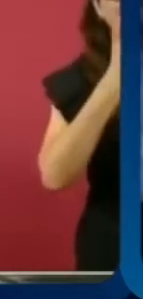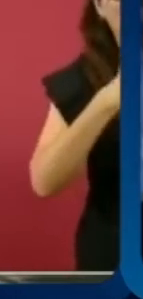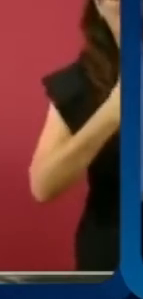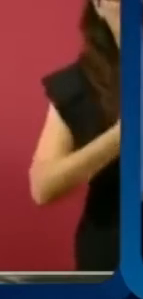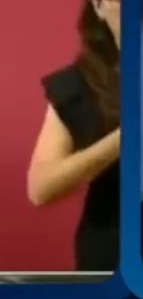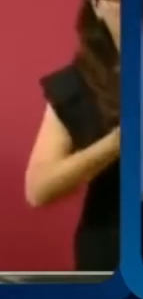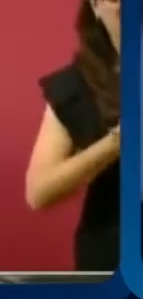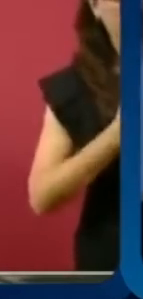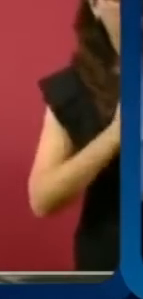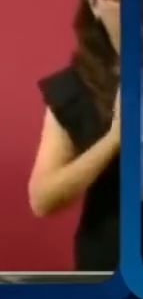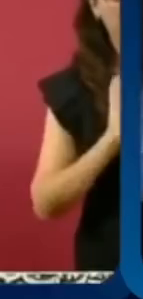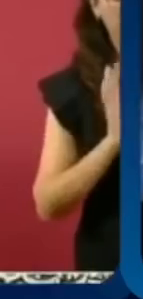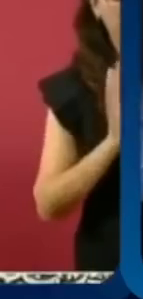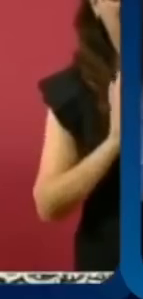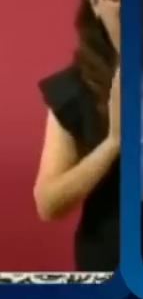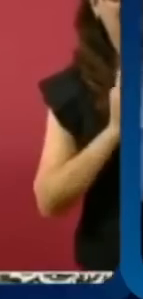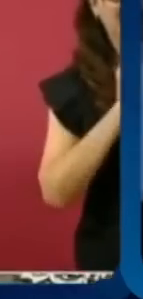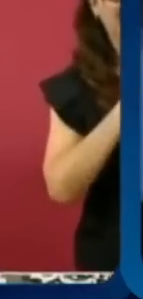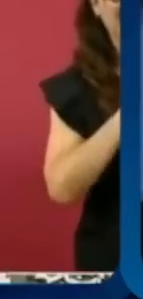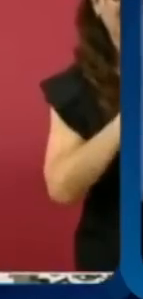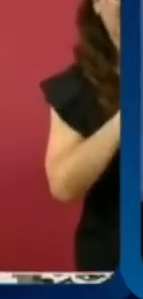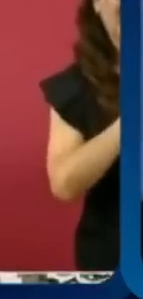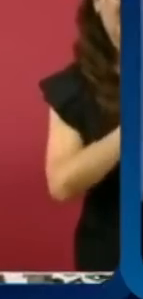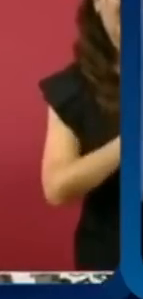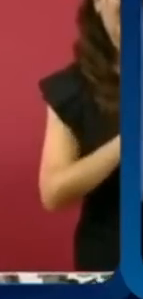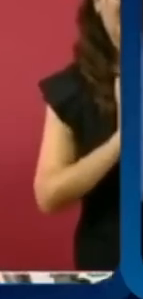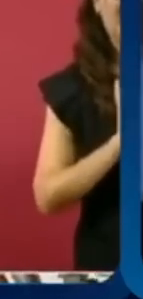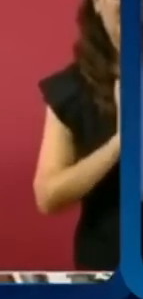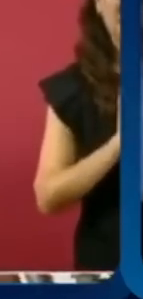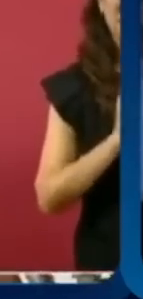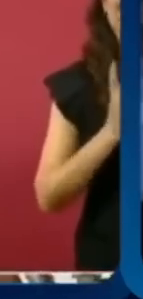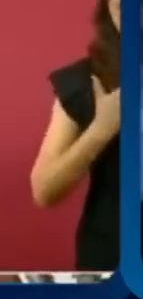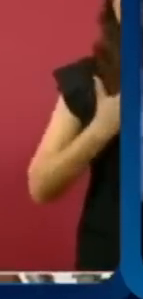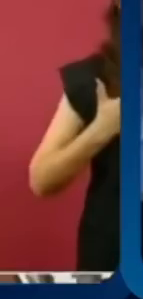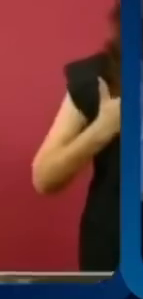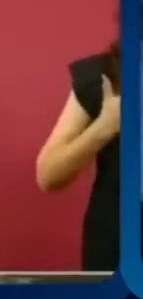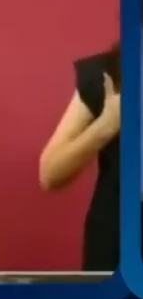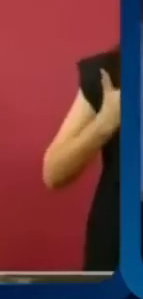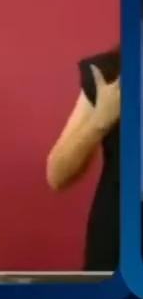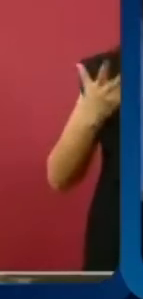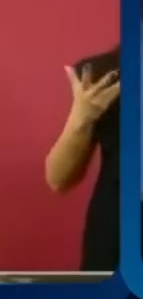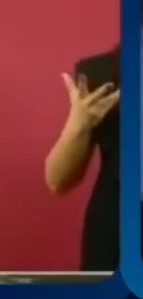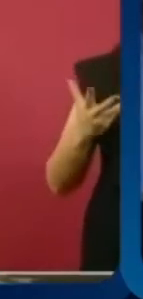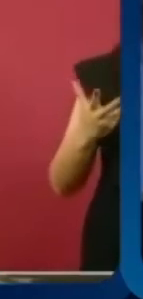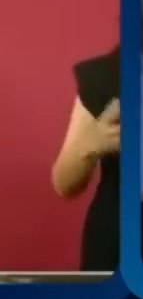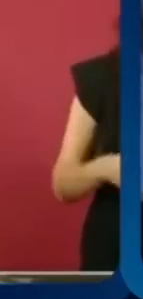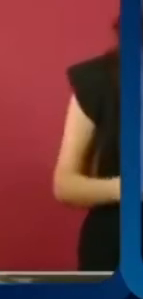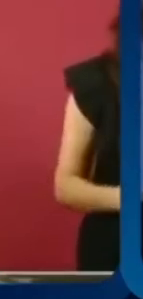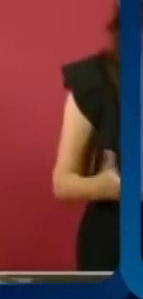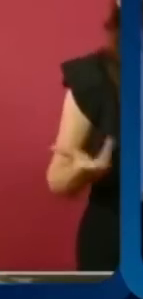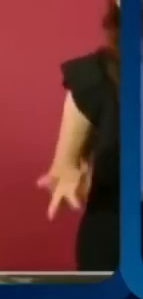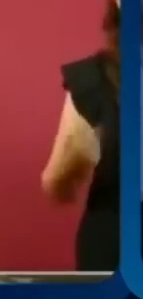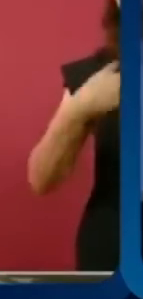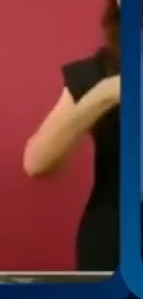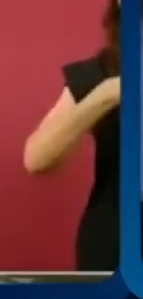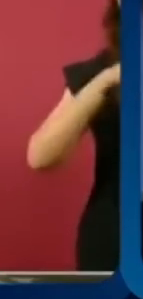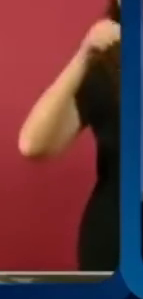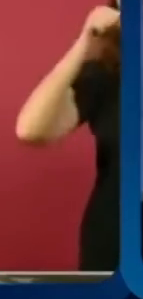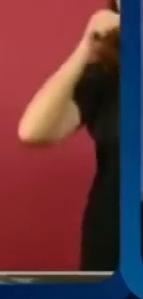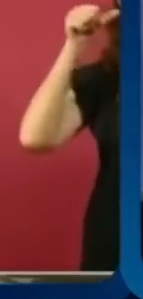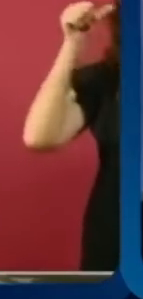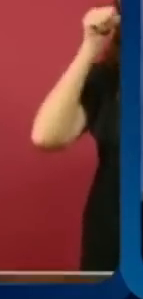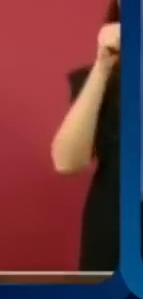billullo, donde está la lana, donde está la papa, para que me entiendan, es en el Istmo porque